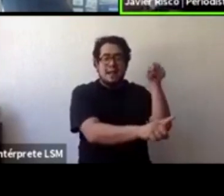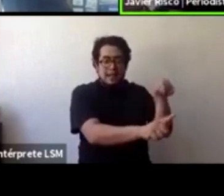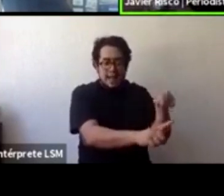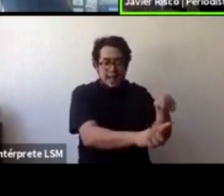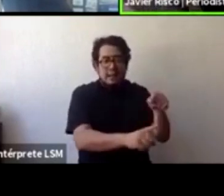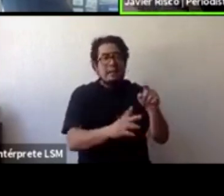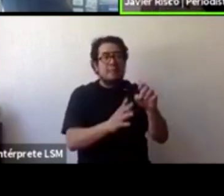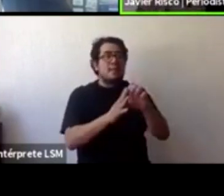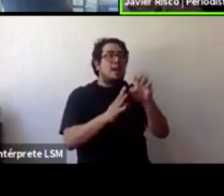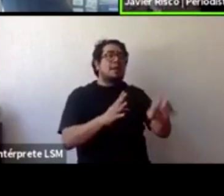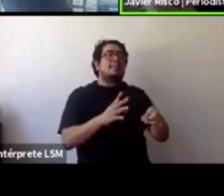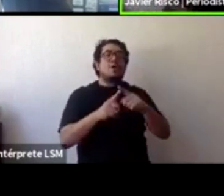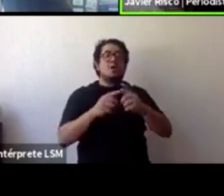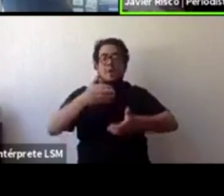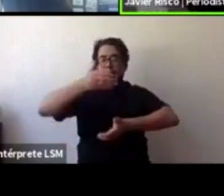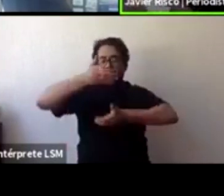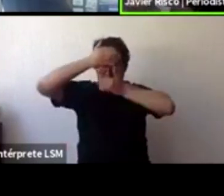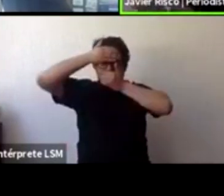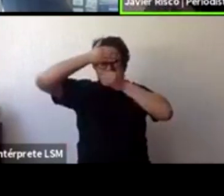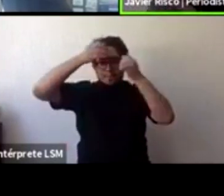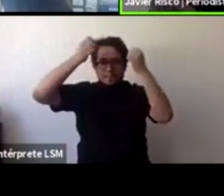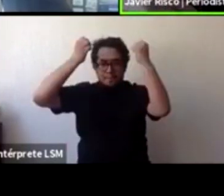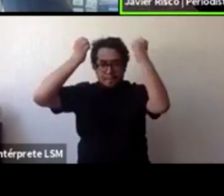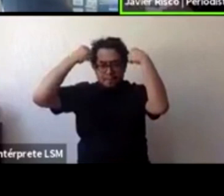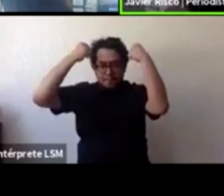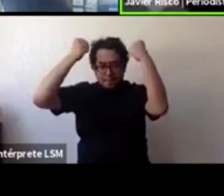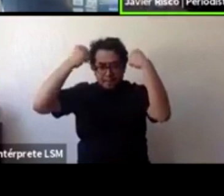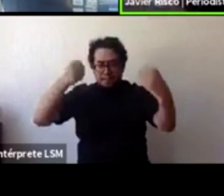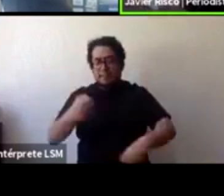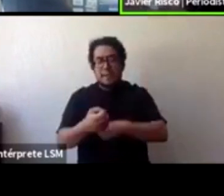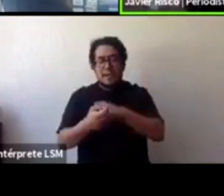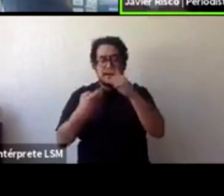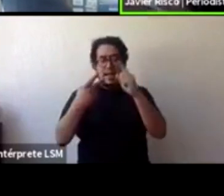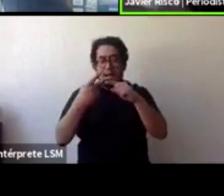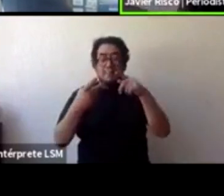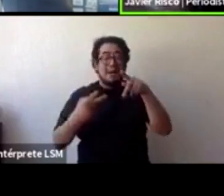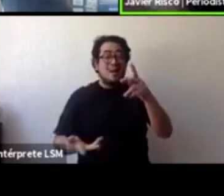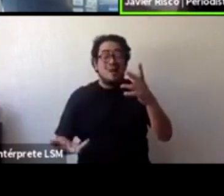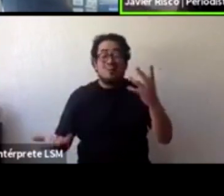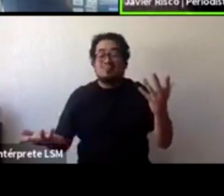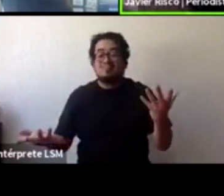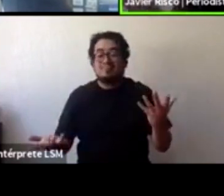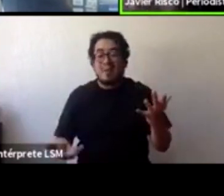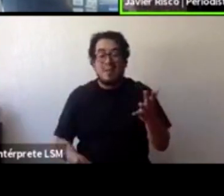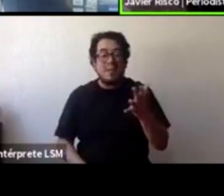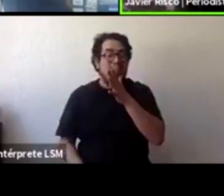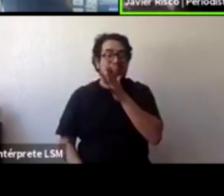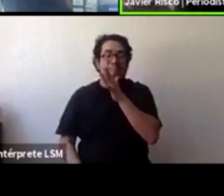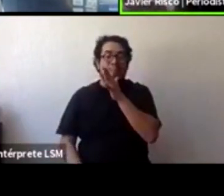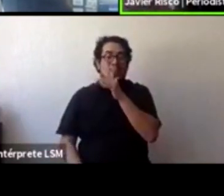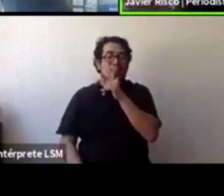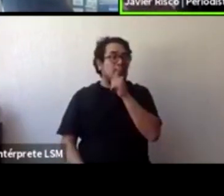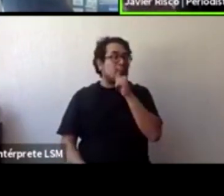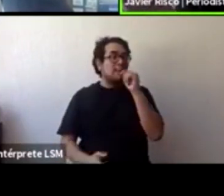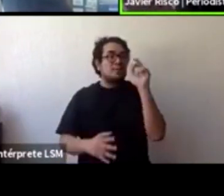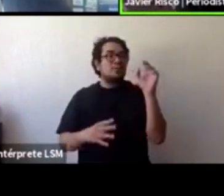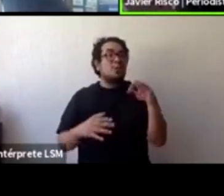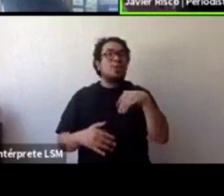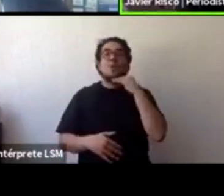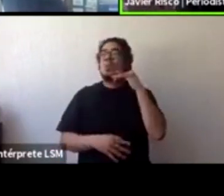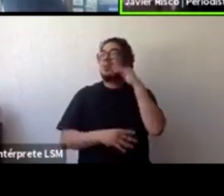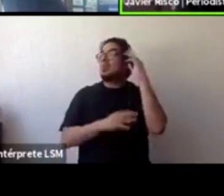el narcotráfico, que tiene que ver a qué está expuesto, pero también no podemos voltear a otro lado en el tema de la violencia sexual.